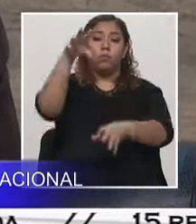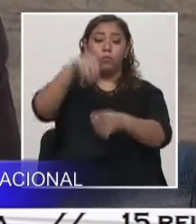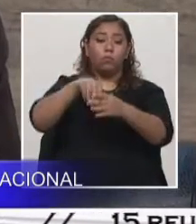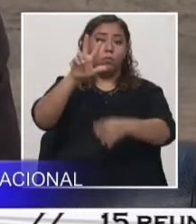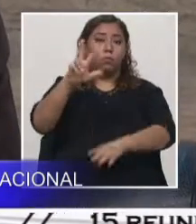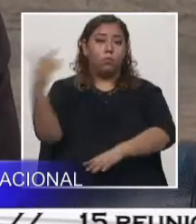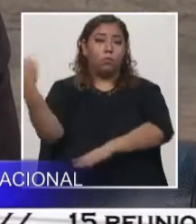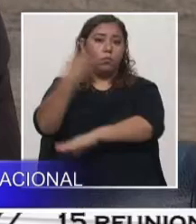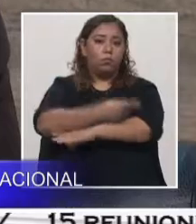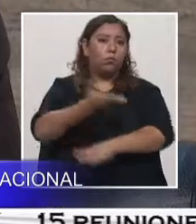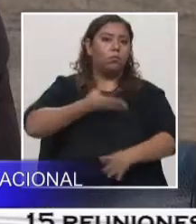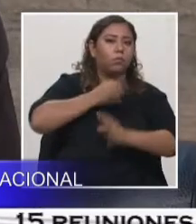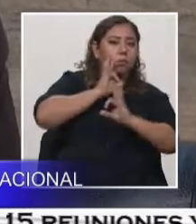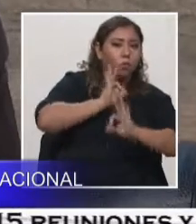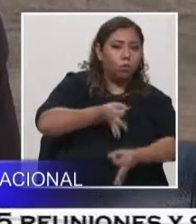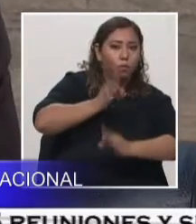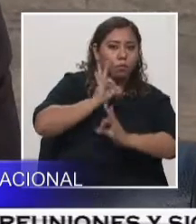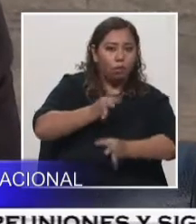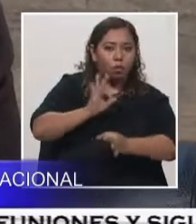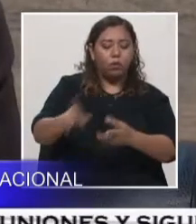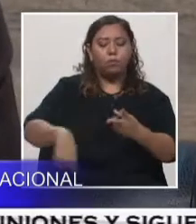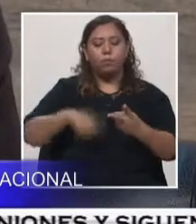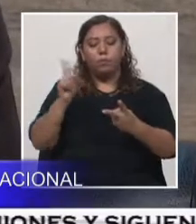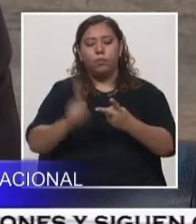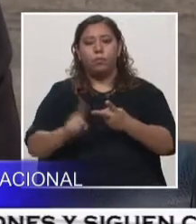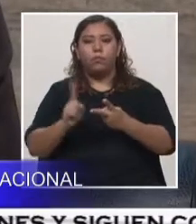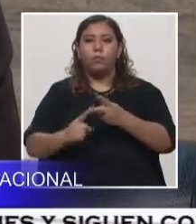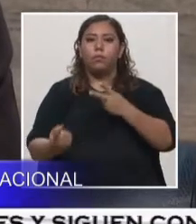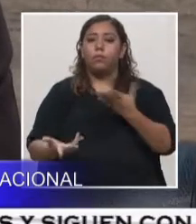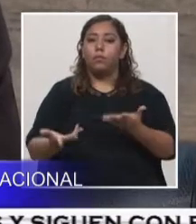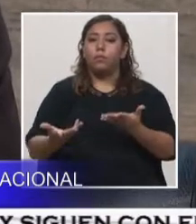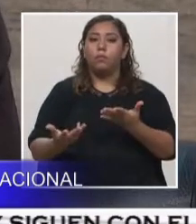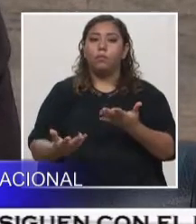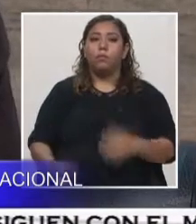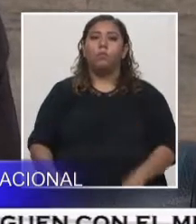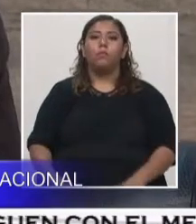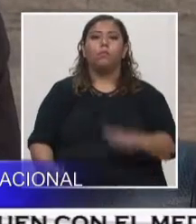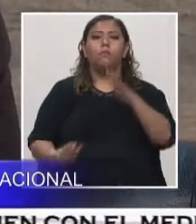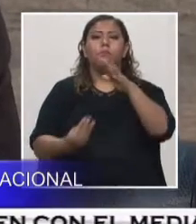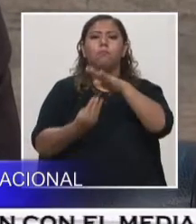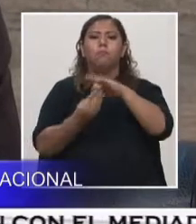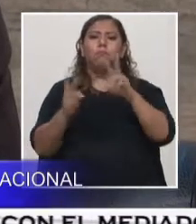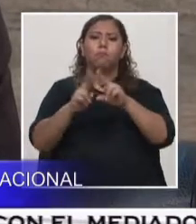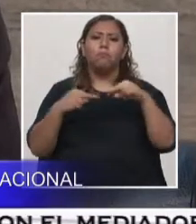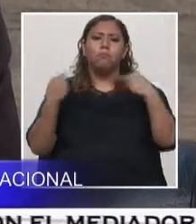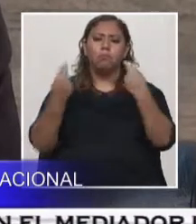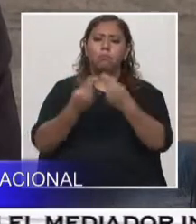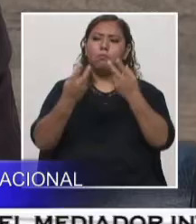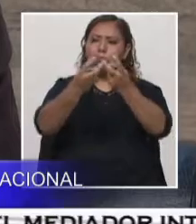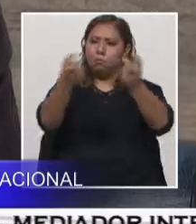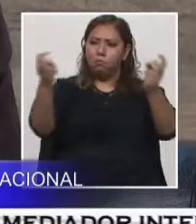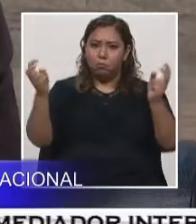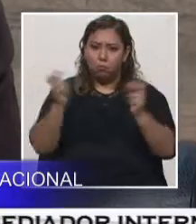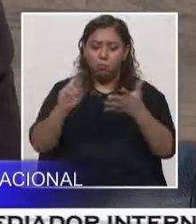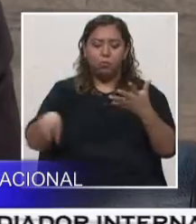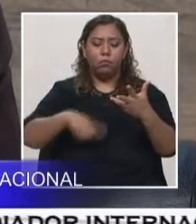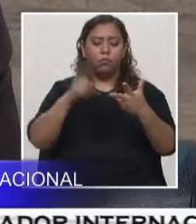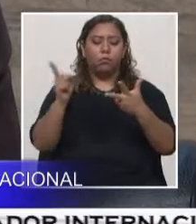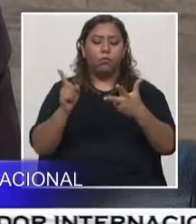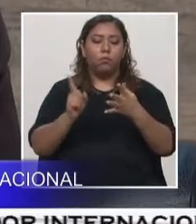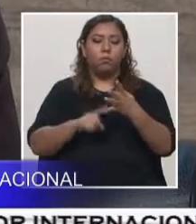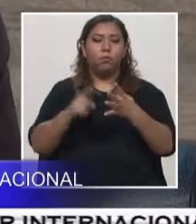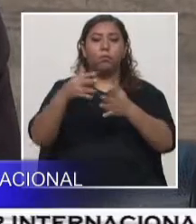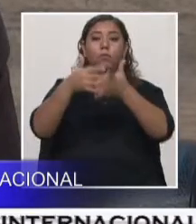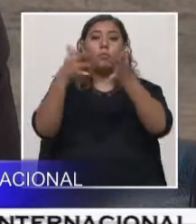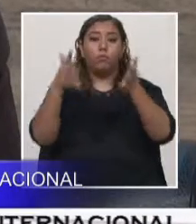foros, también se desarrolla mesas de negocios, también un concurso de póster donde participan los estudiantes